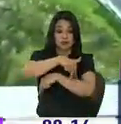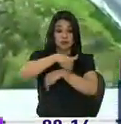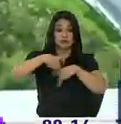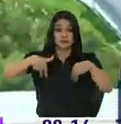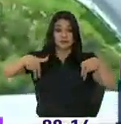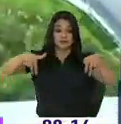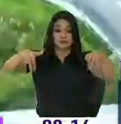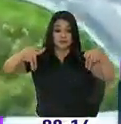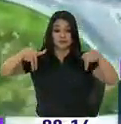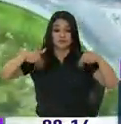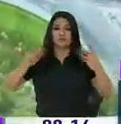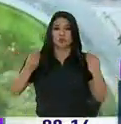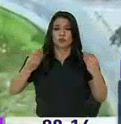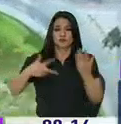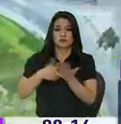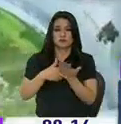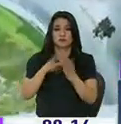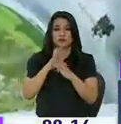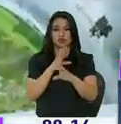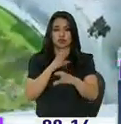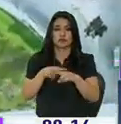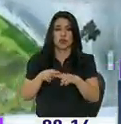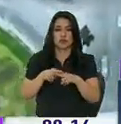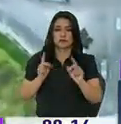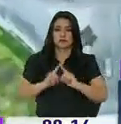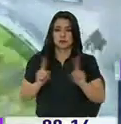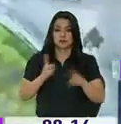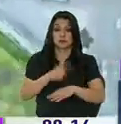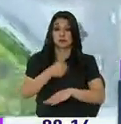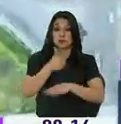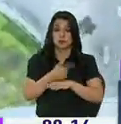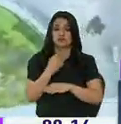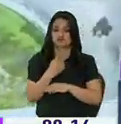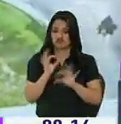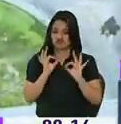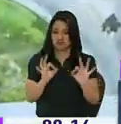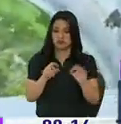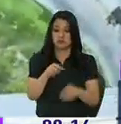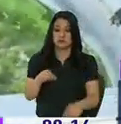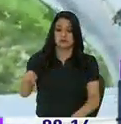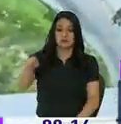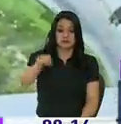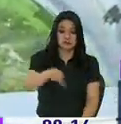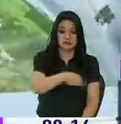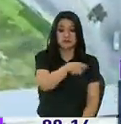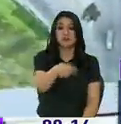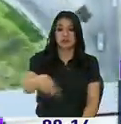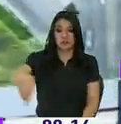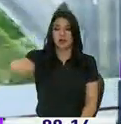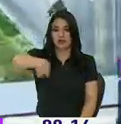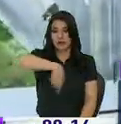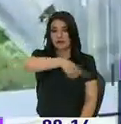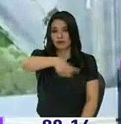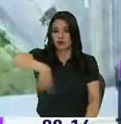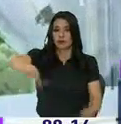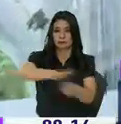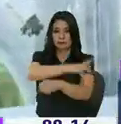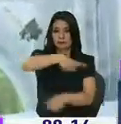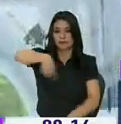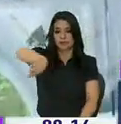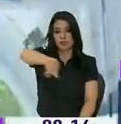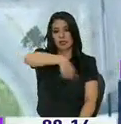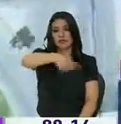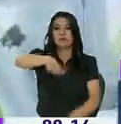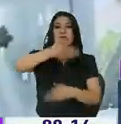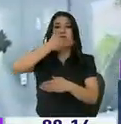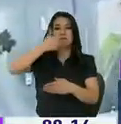en cuenta que aquí hay muchas paradas de buses, así que las autoridades han dicho que es un Trébol que va a tener circulación obviamente y para que mejore la